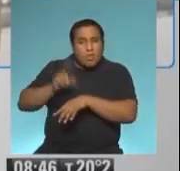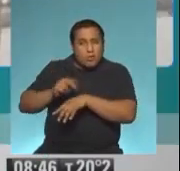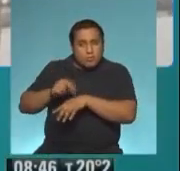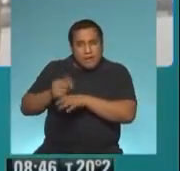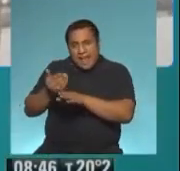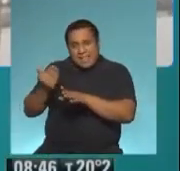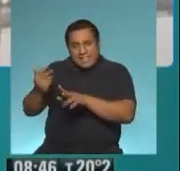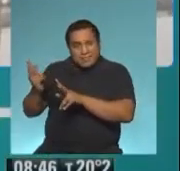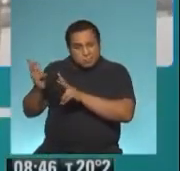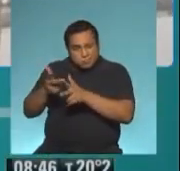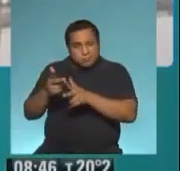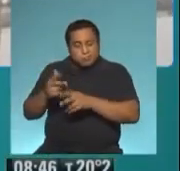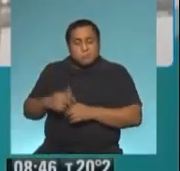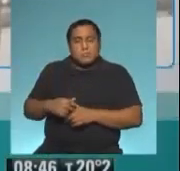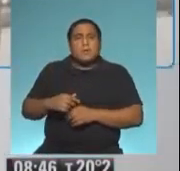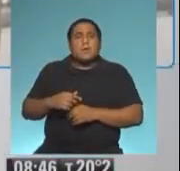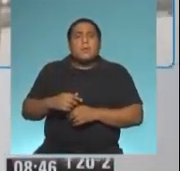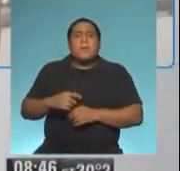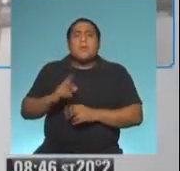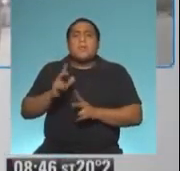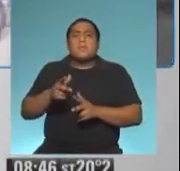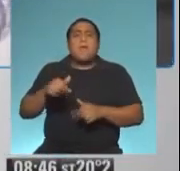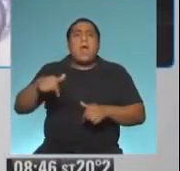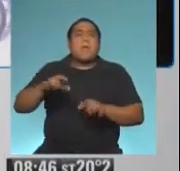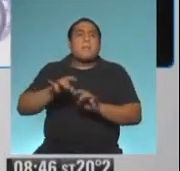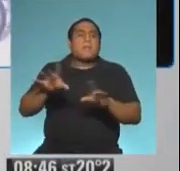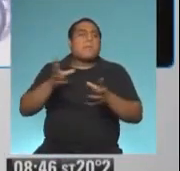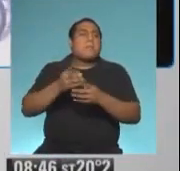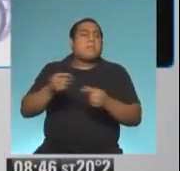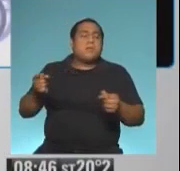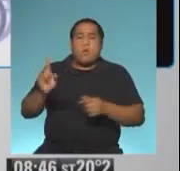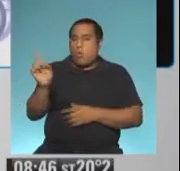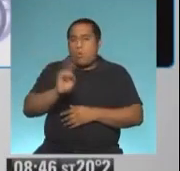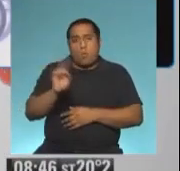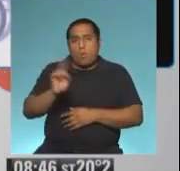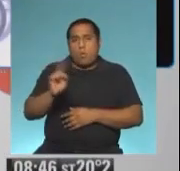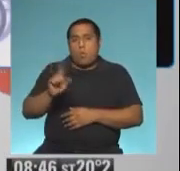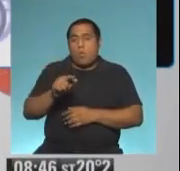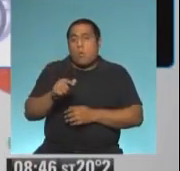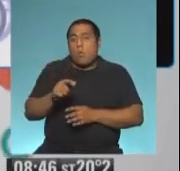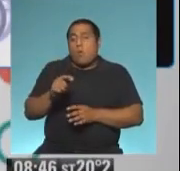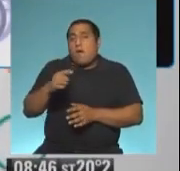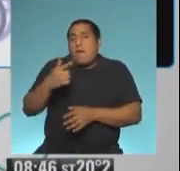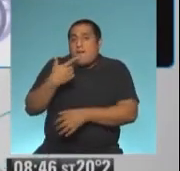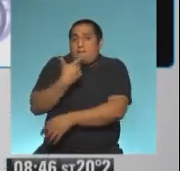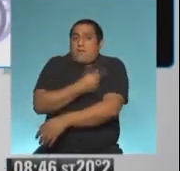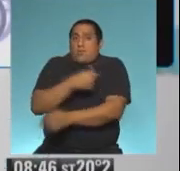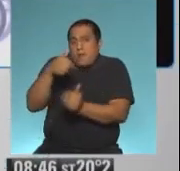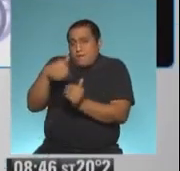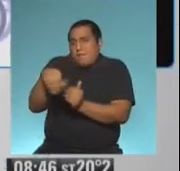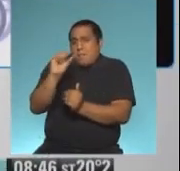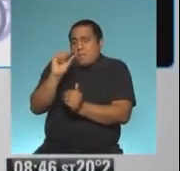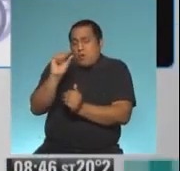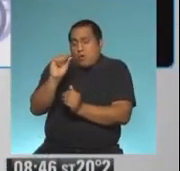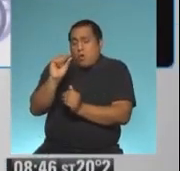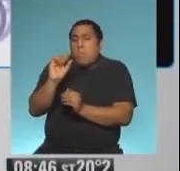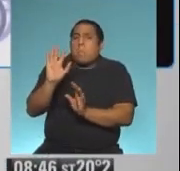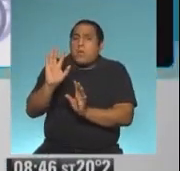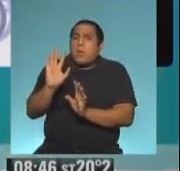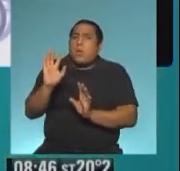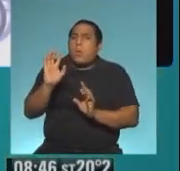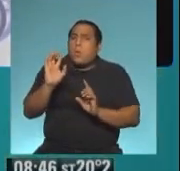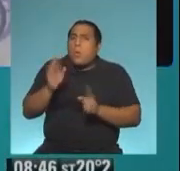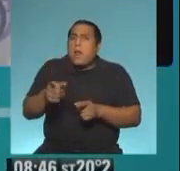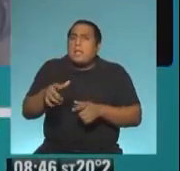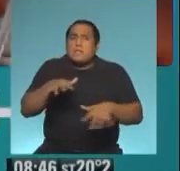hace unos instantes en tu programa, esto no ha terminado, todavía esperamos, tenemos la vacuna ahí cerca, pero estamos con